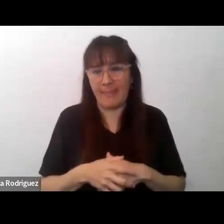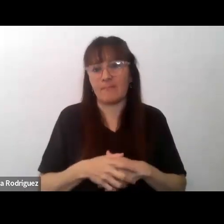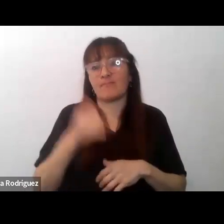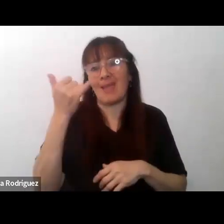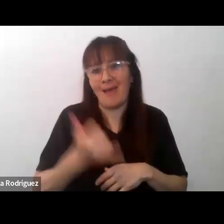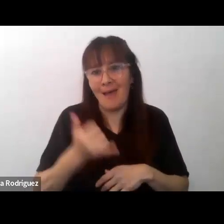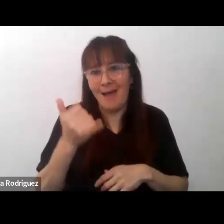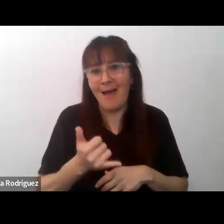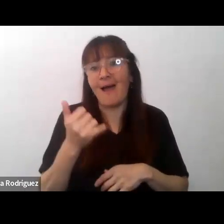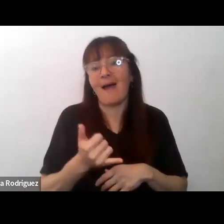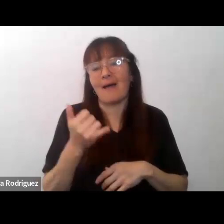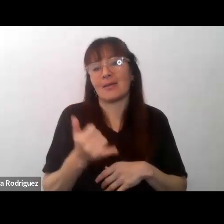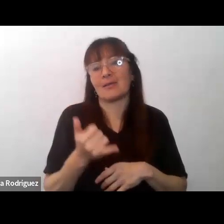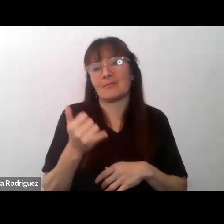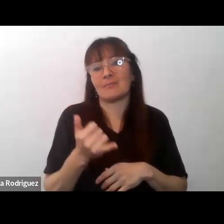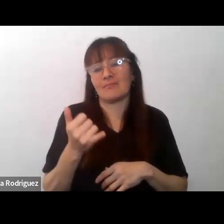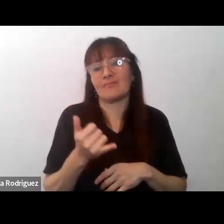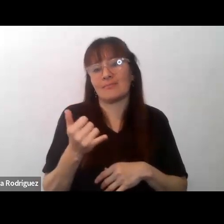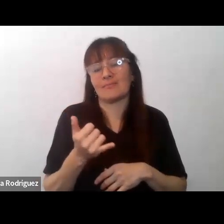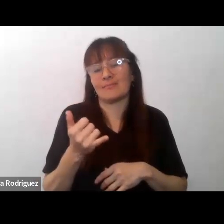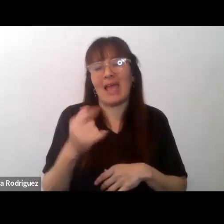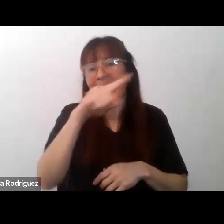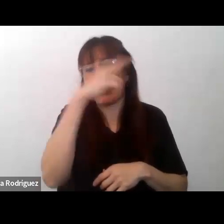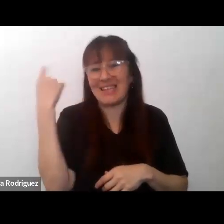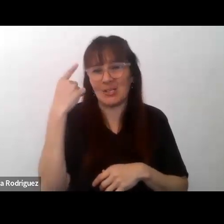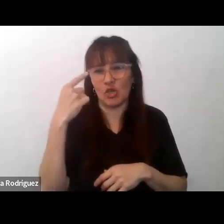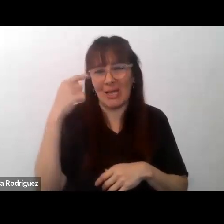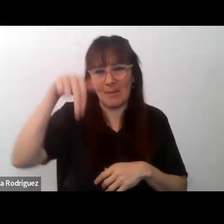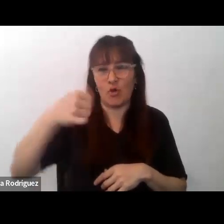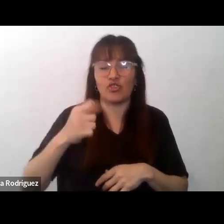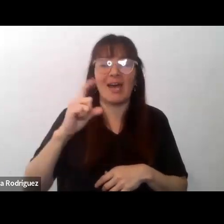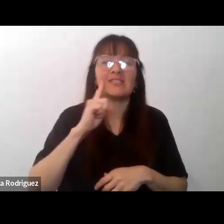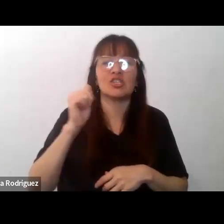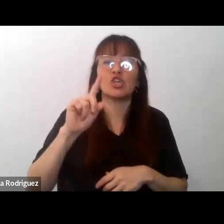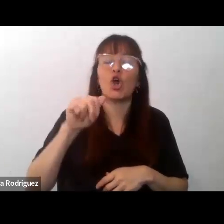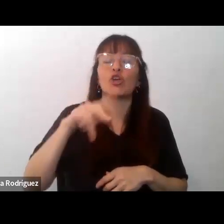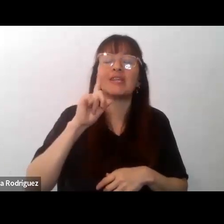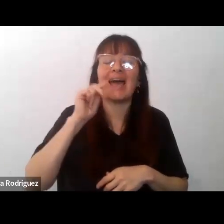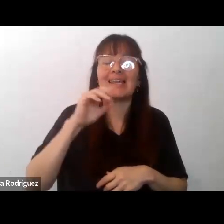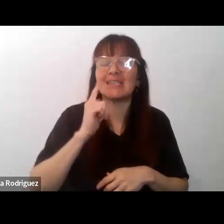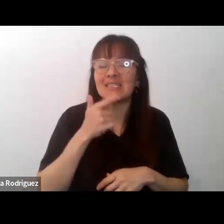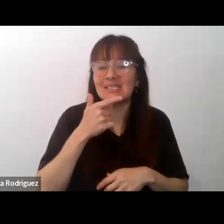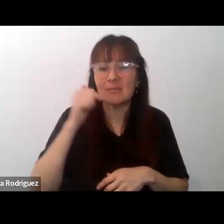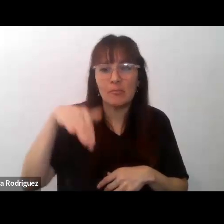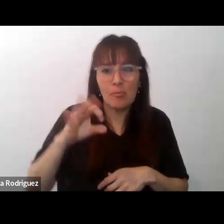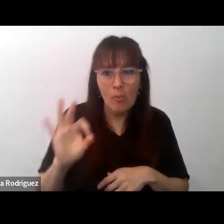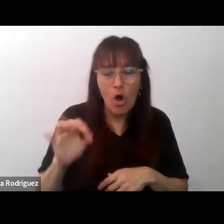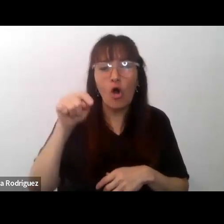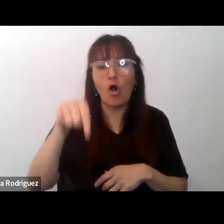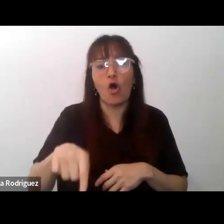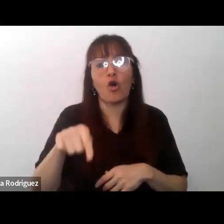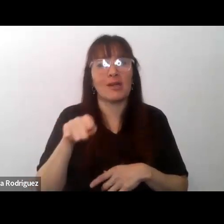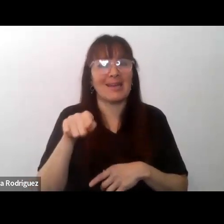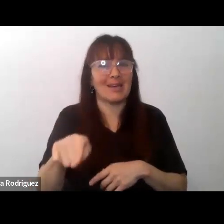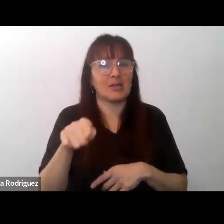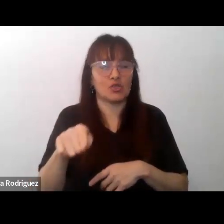aumento inquietante del nacionalismo hoy nadie puede negar que el nacionalismo domina